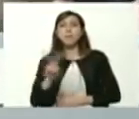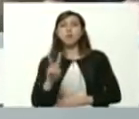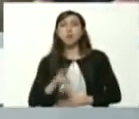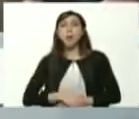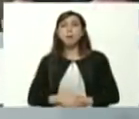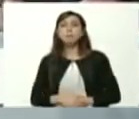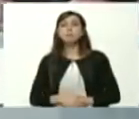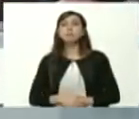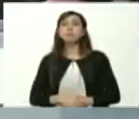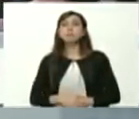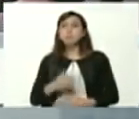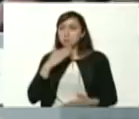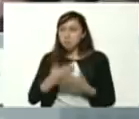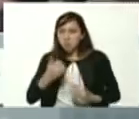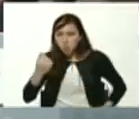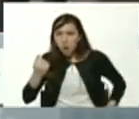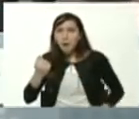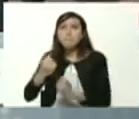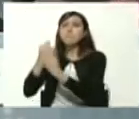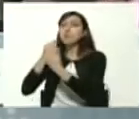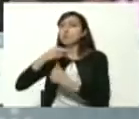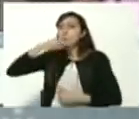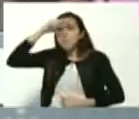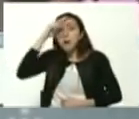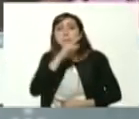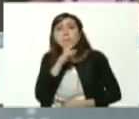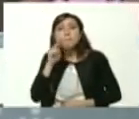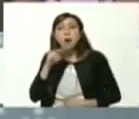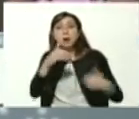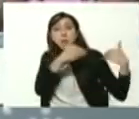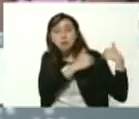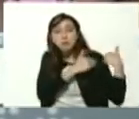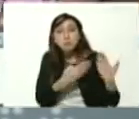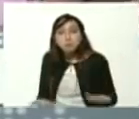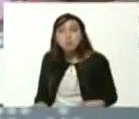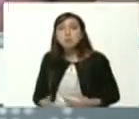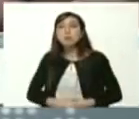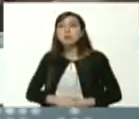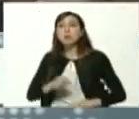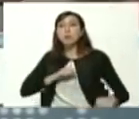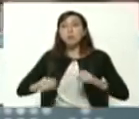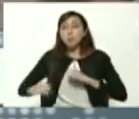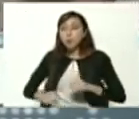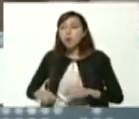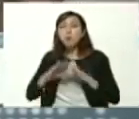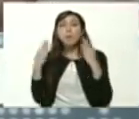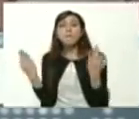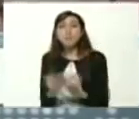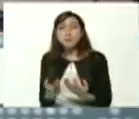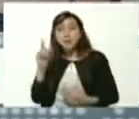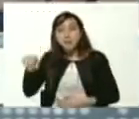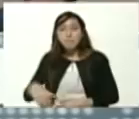venezuela le pide ese apoyo a los padres madres representantes movimiento bolivariano de familia